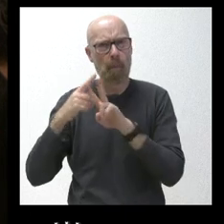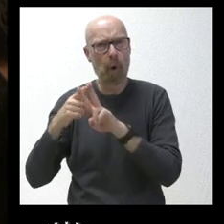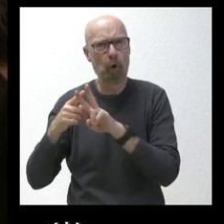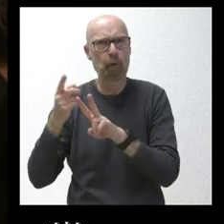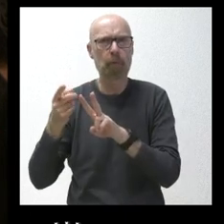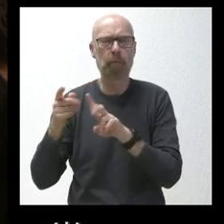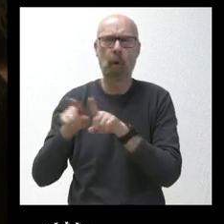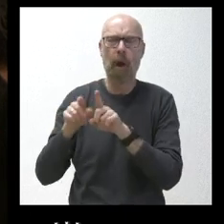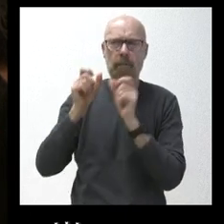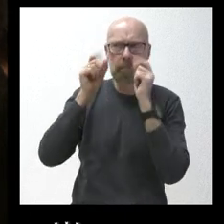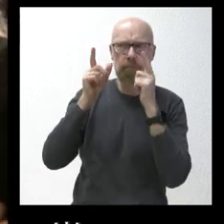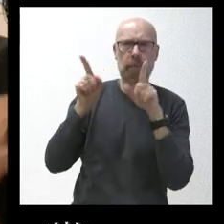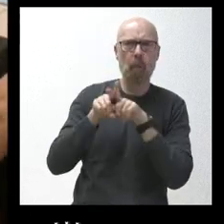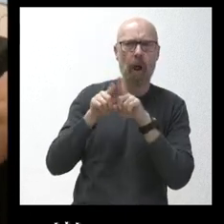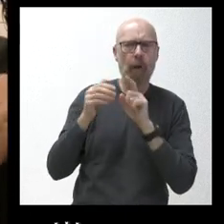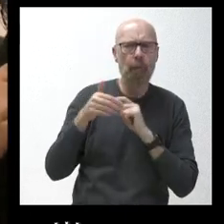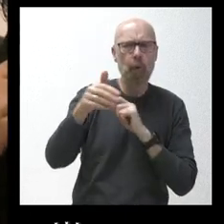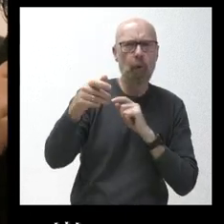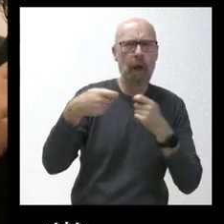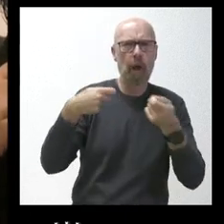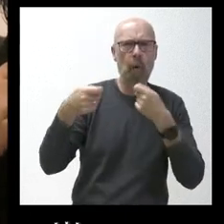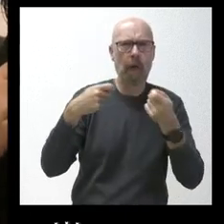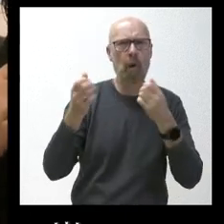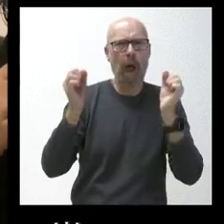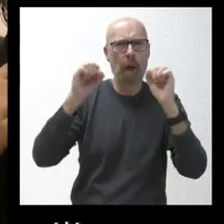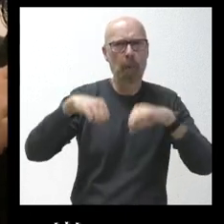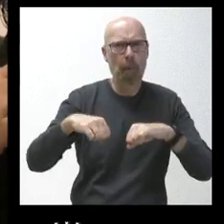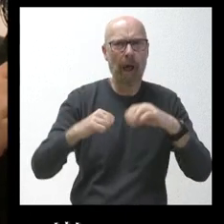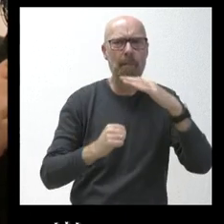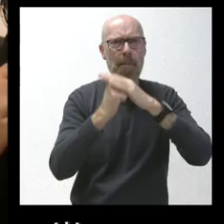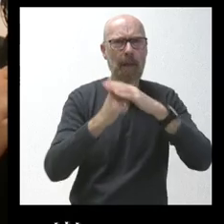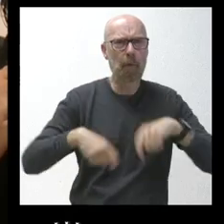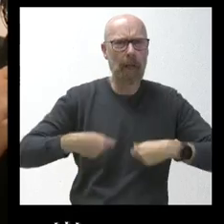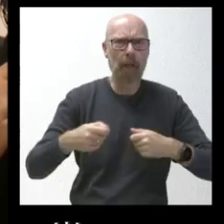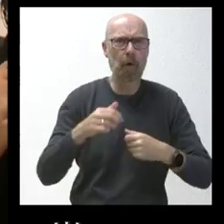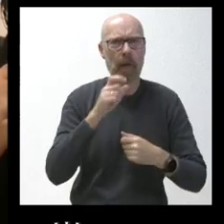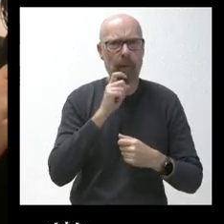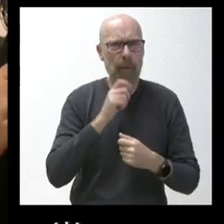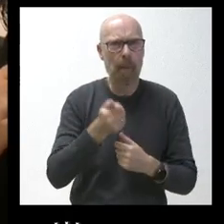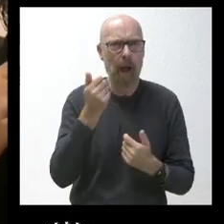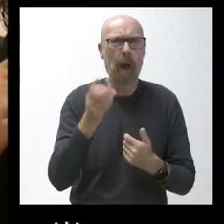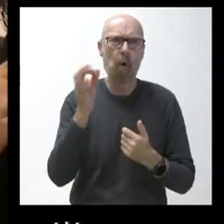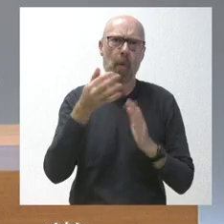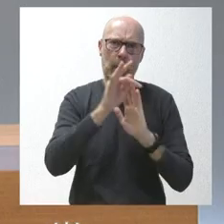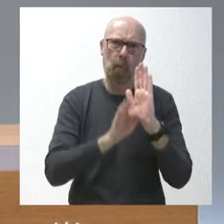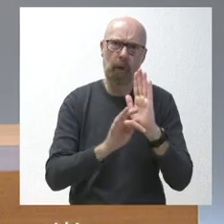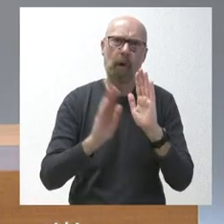ver un futuro un poco más oscuro de cara a la aprobación de este techo de gasto y de los futuros presupuestos.